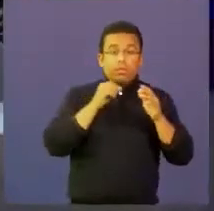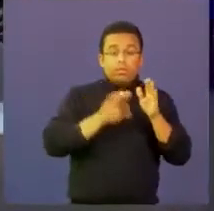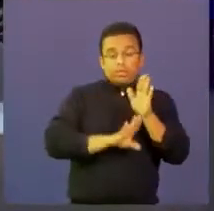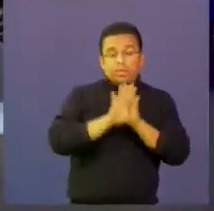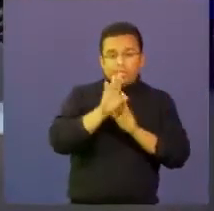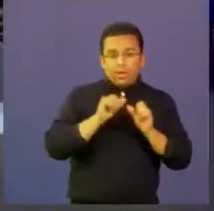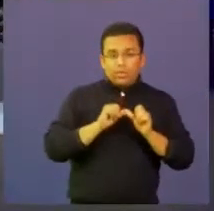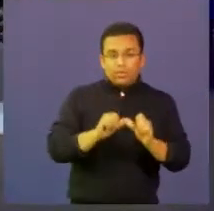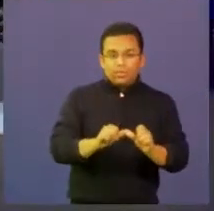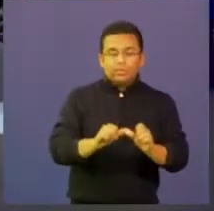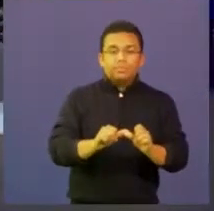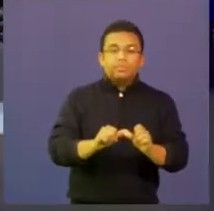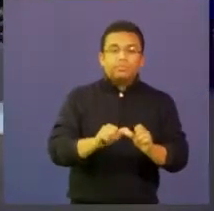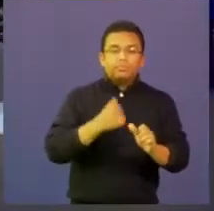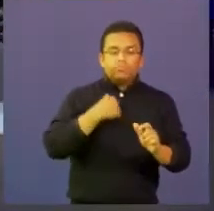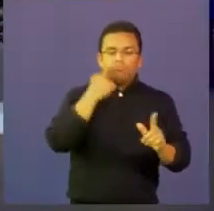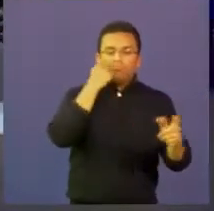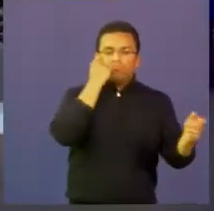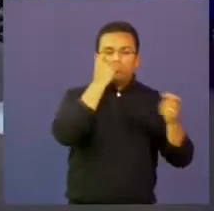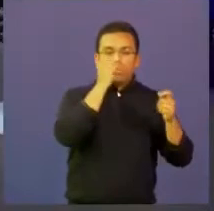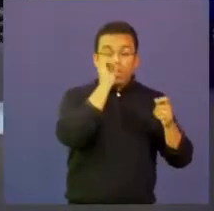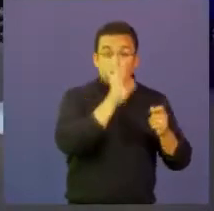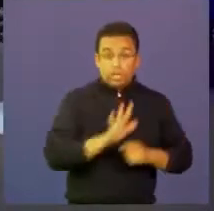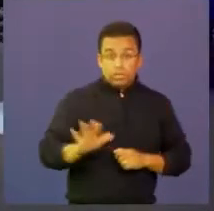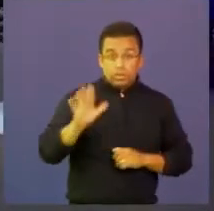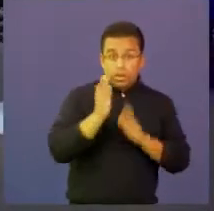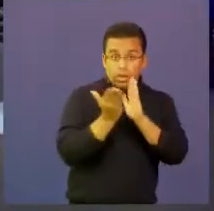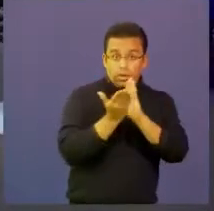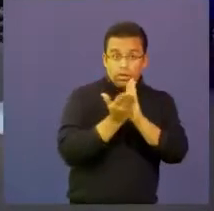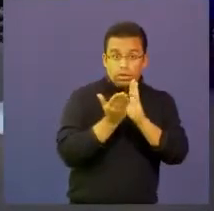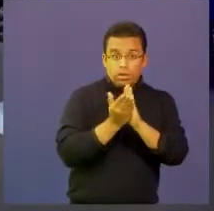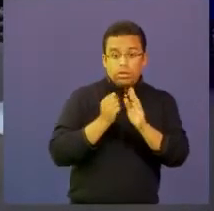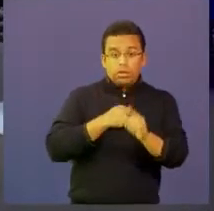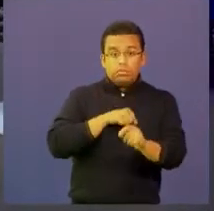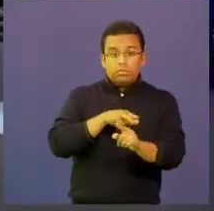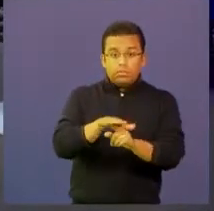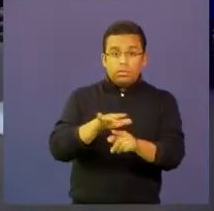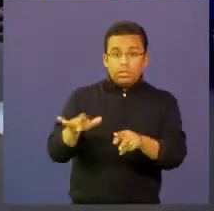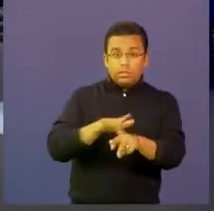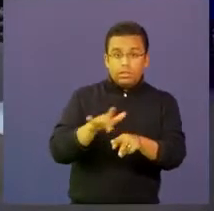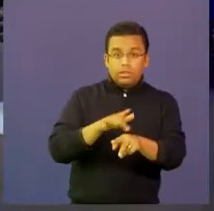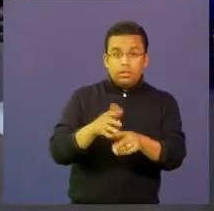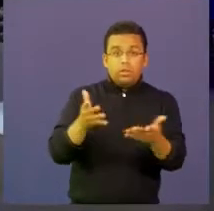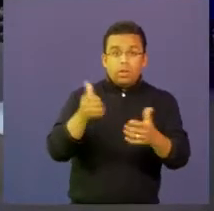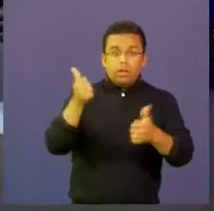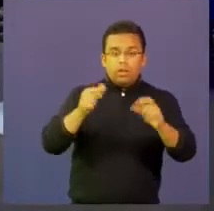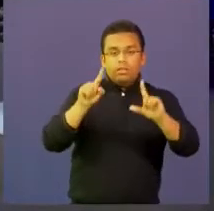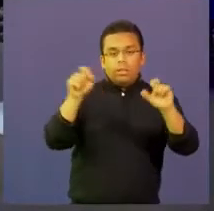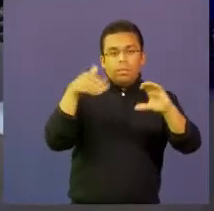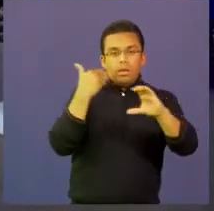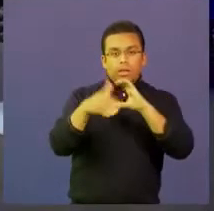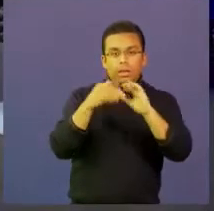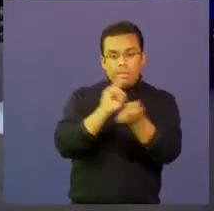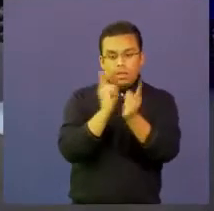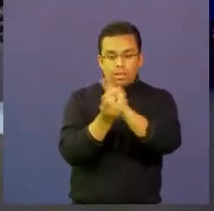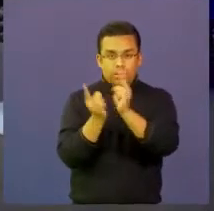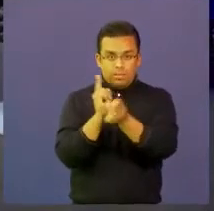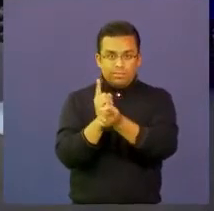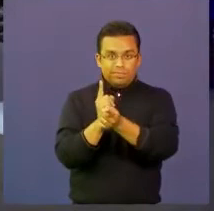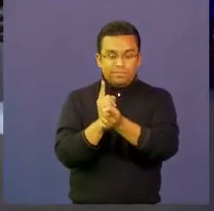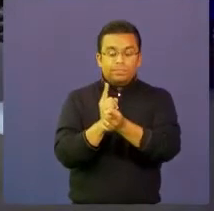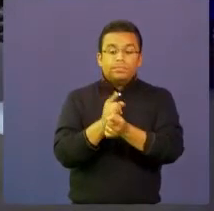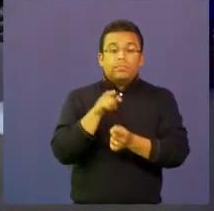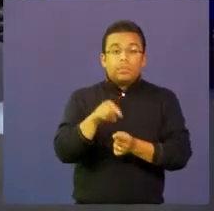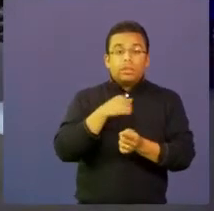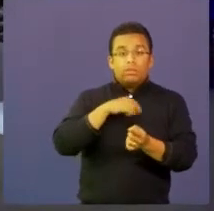tenemos la Estrategia Nacional de Educación Formación y Sensibilización a Públicos sobre Cambio Climático donde esta estrategia tenemos